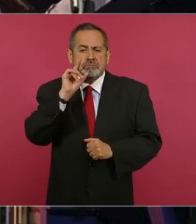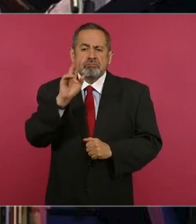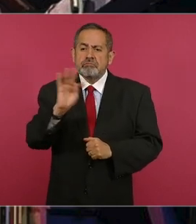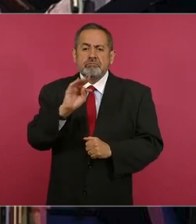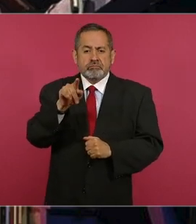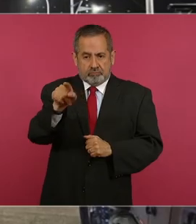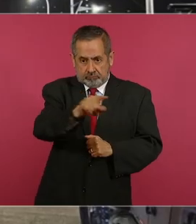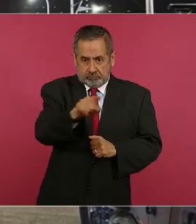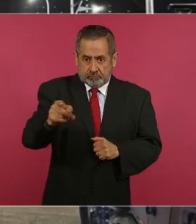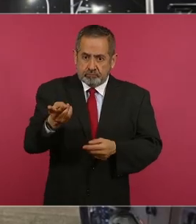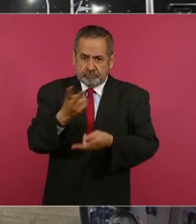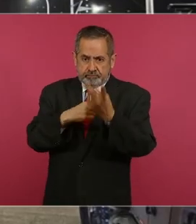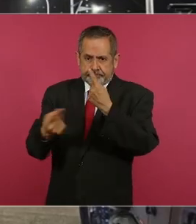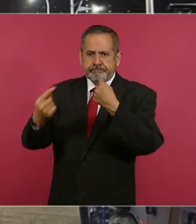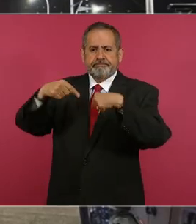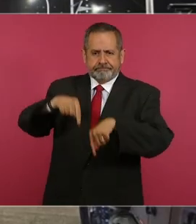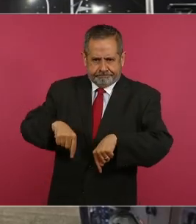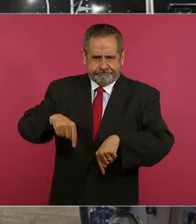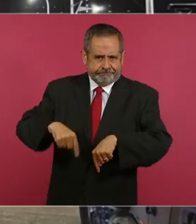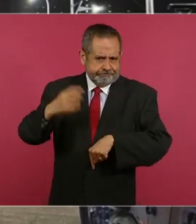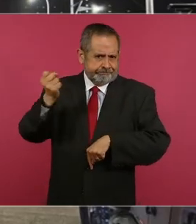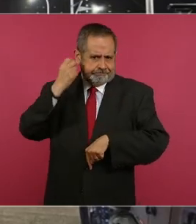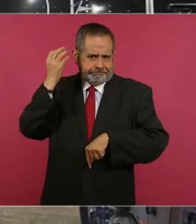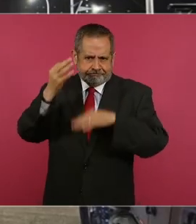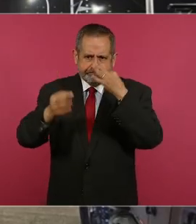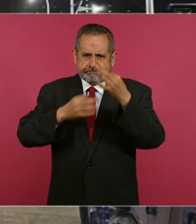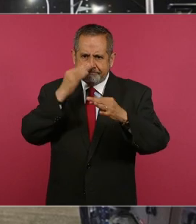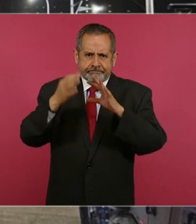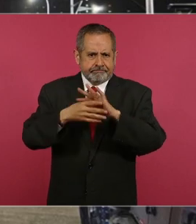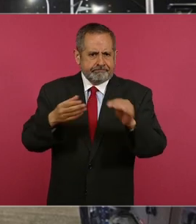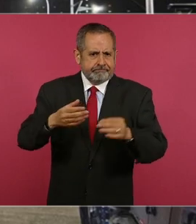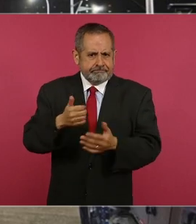ustedes, que estén aquí.